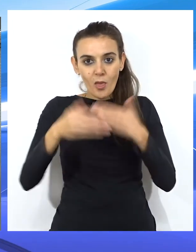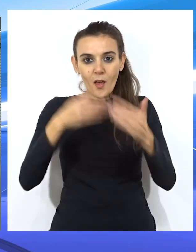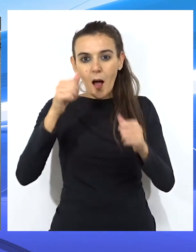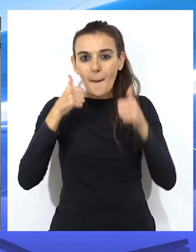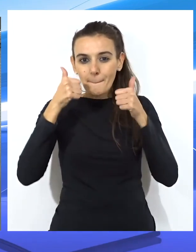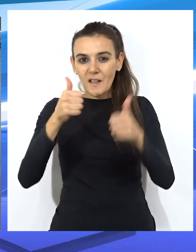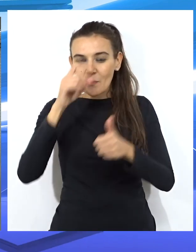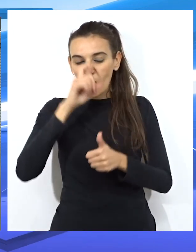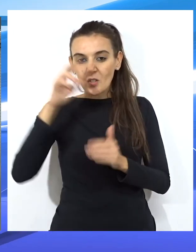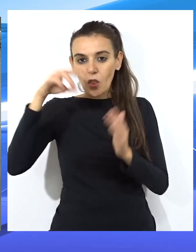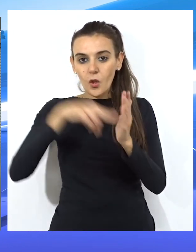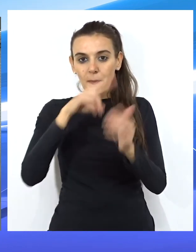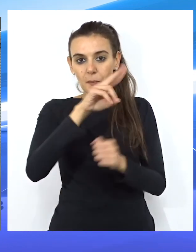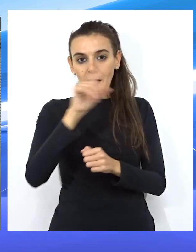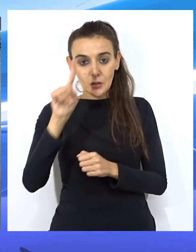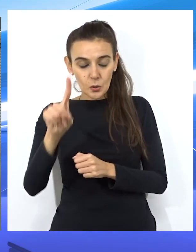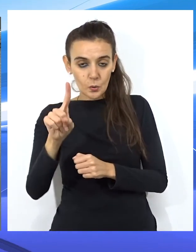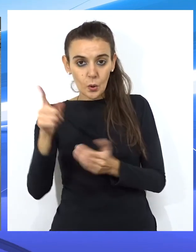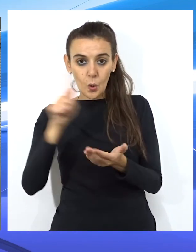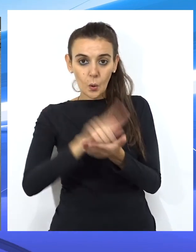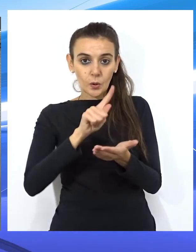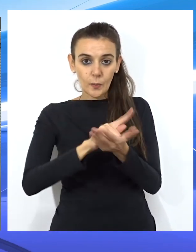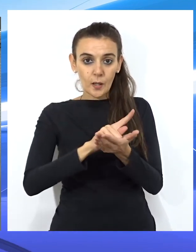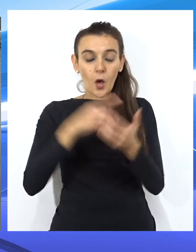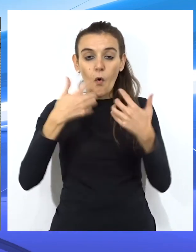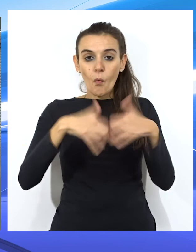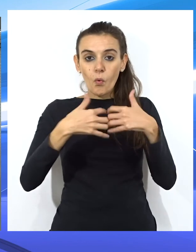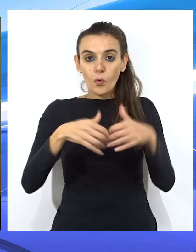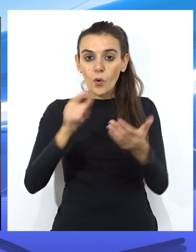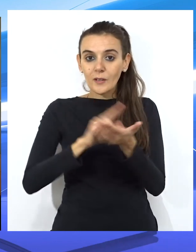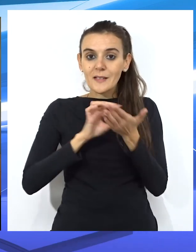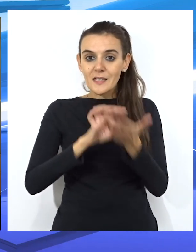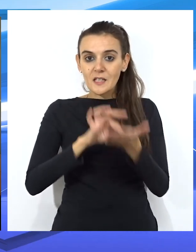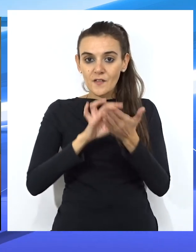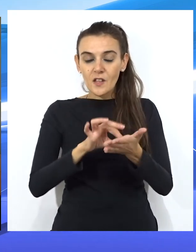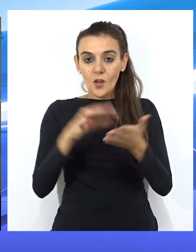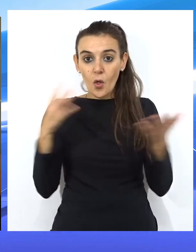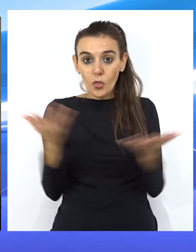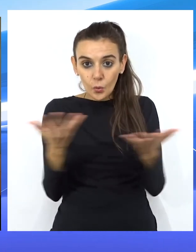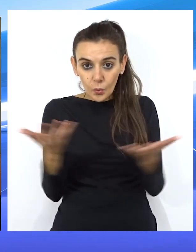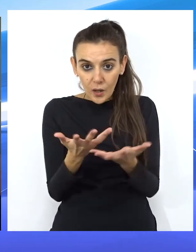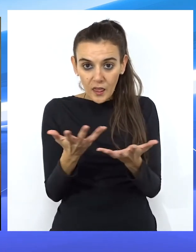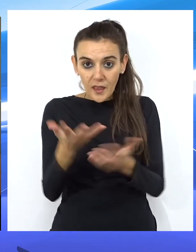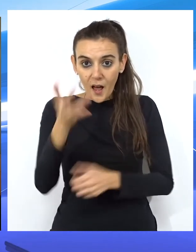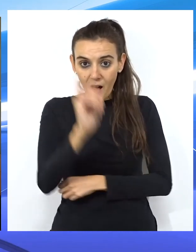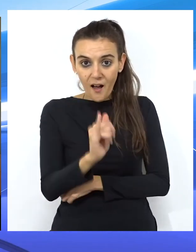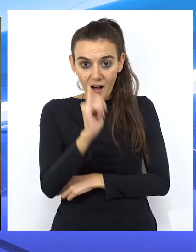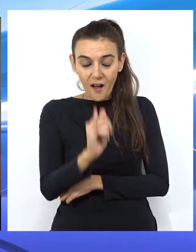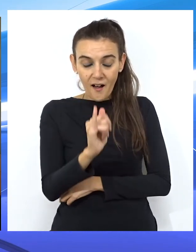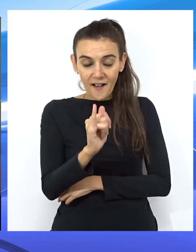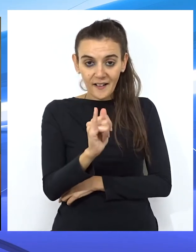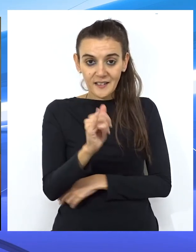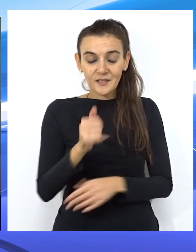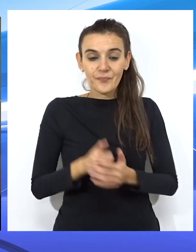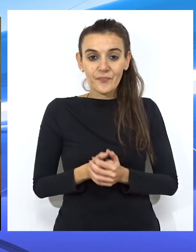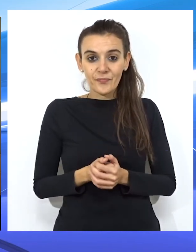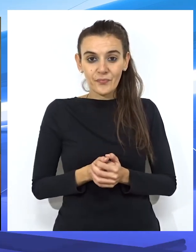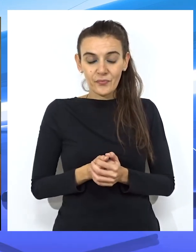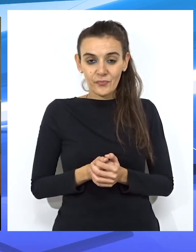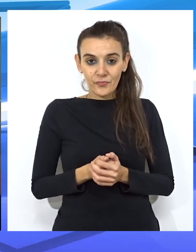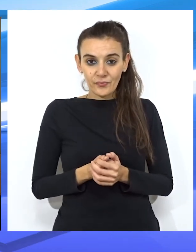a principios del 2021, tendremos funcionando el Servicio de Urgencias en